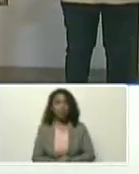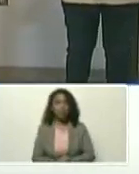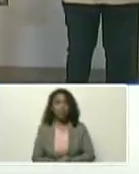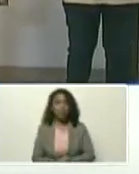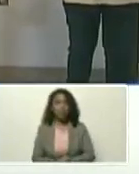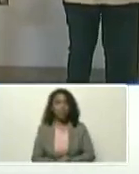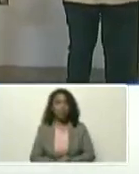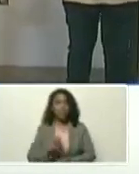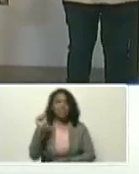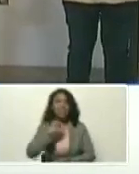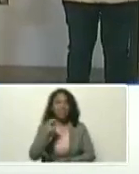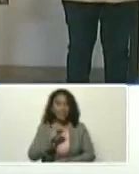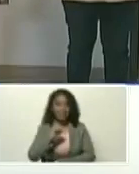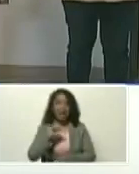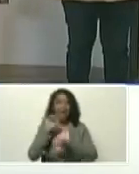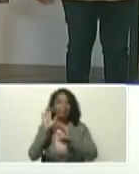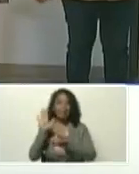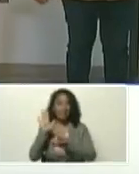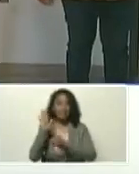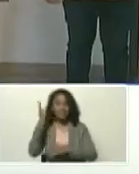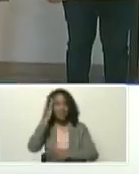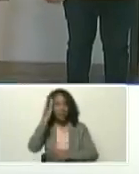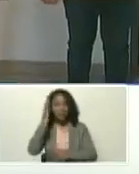es así, exactamente así,